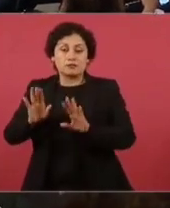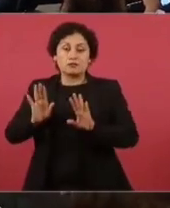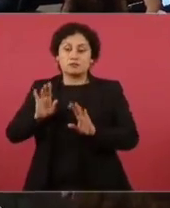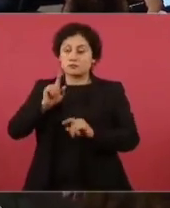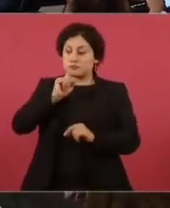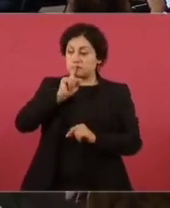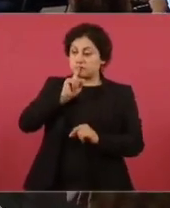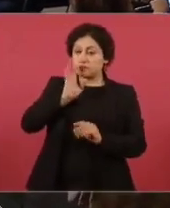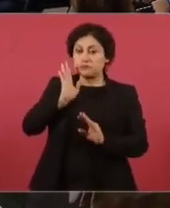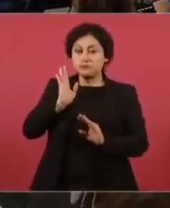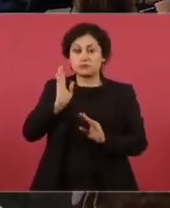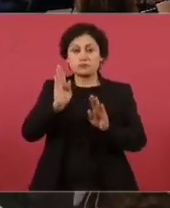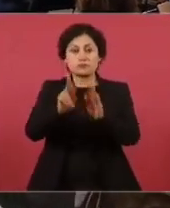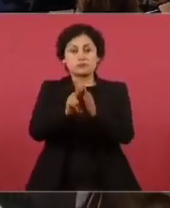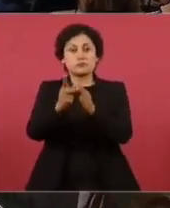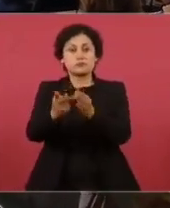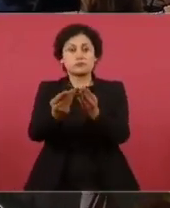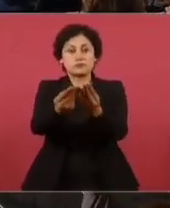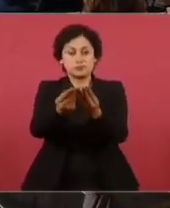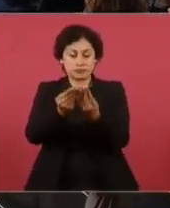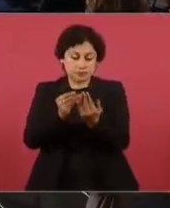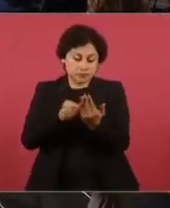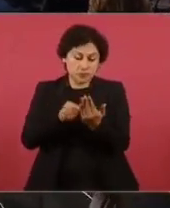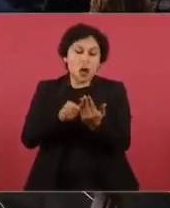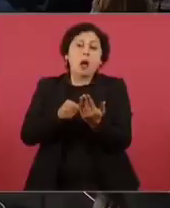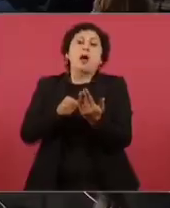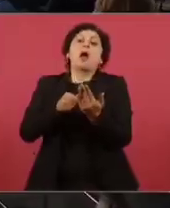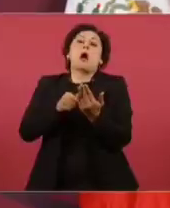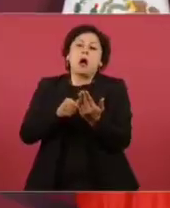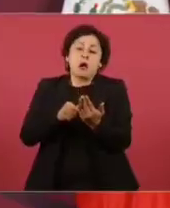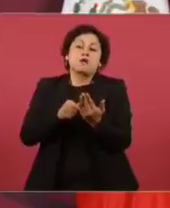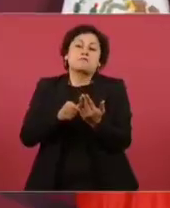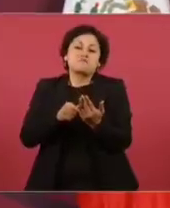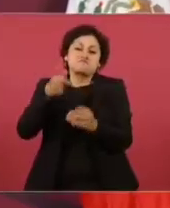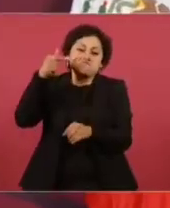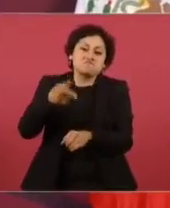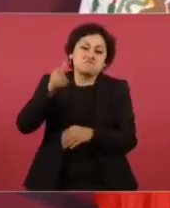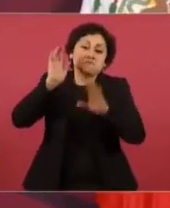Entonces, yo me voy a enterar, como ustedes,